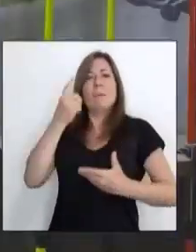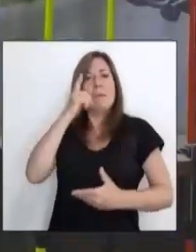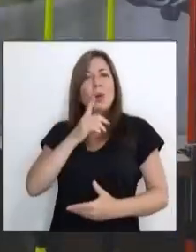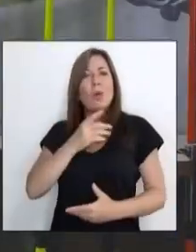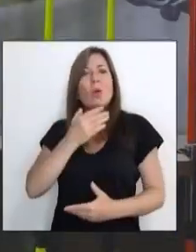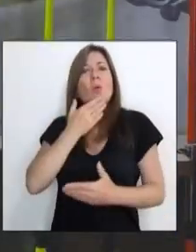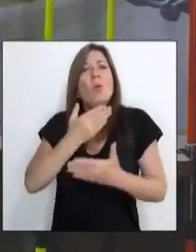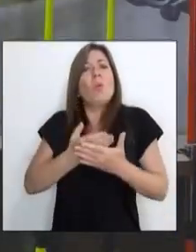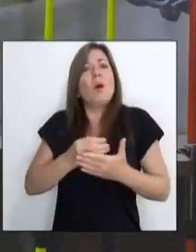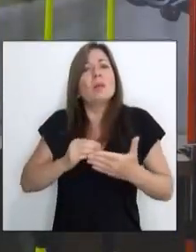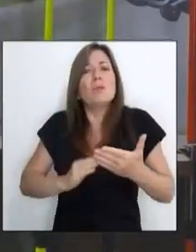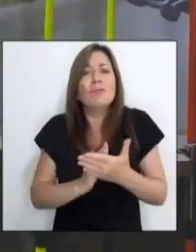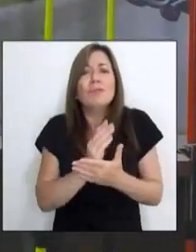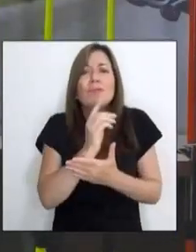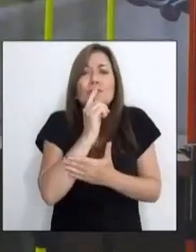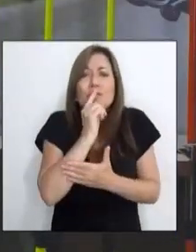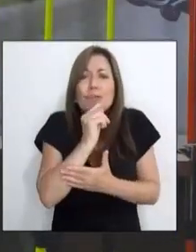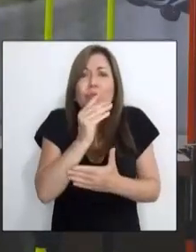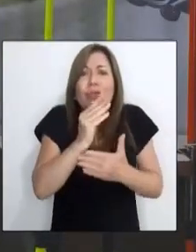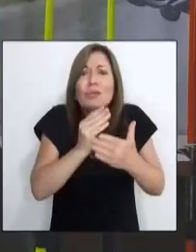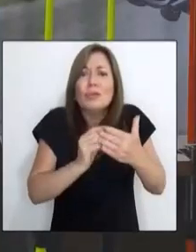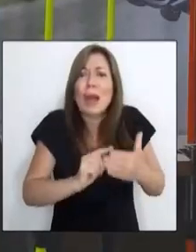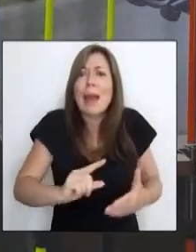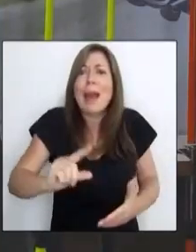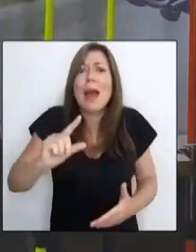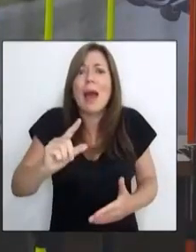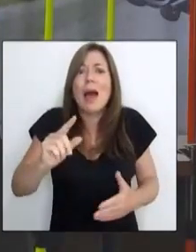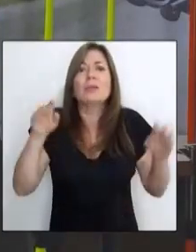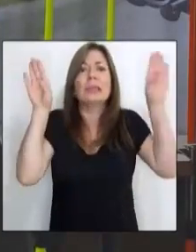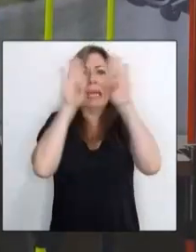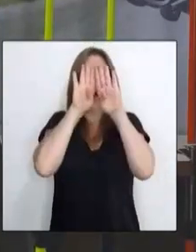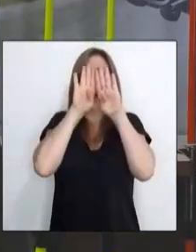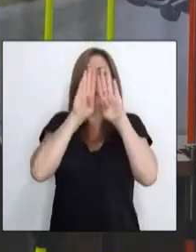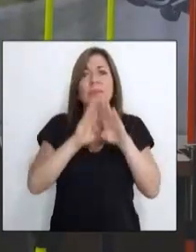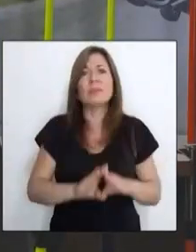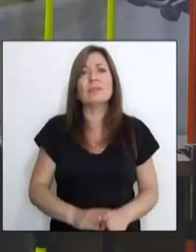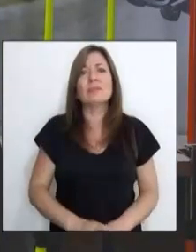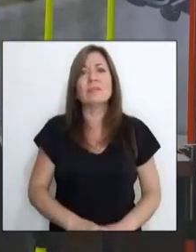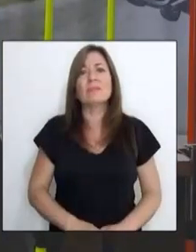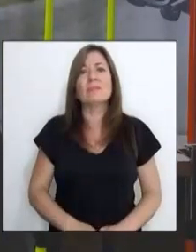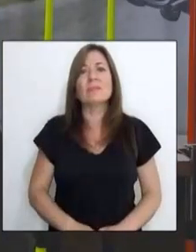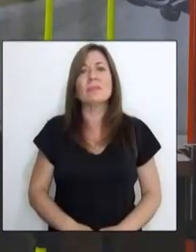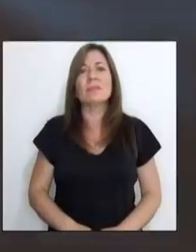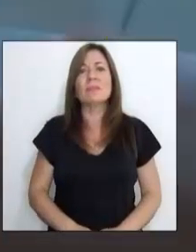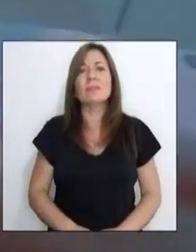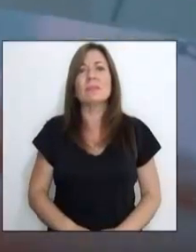Pero cuando tú querías recién partir, te cierras las puertas en tu cara.